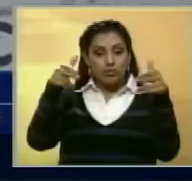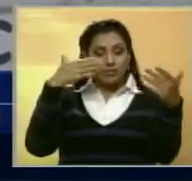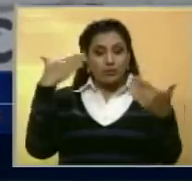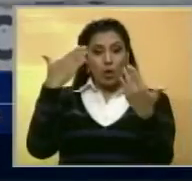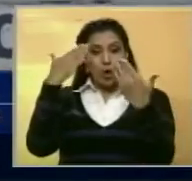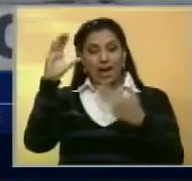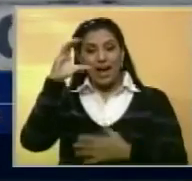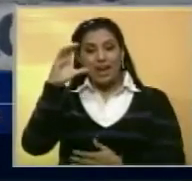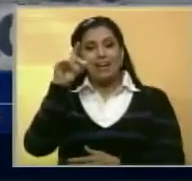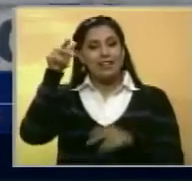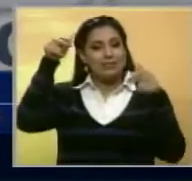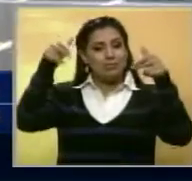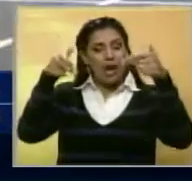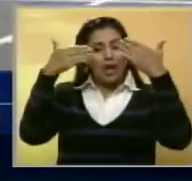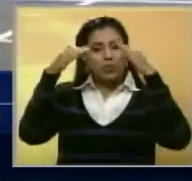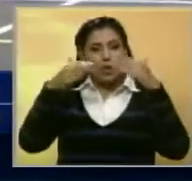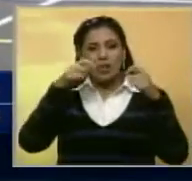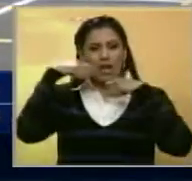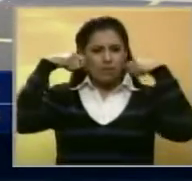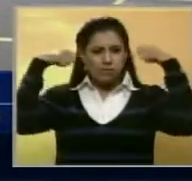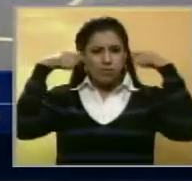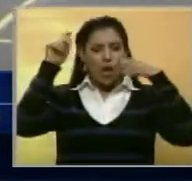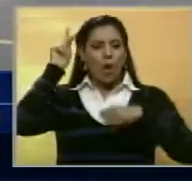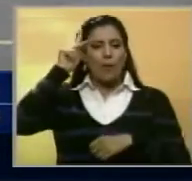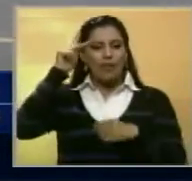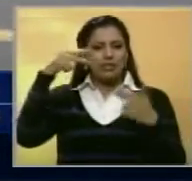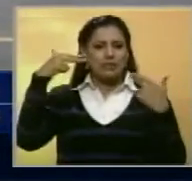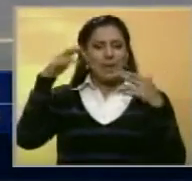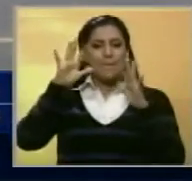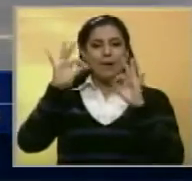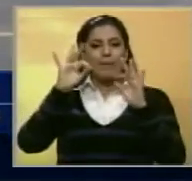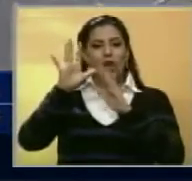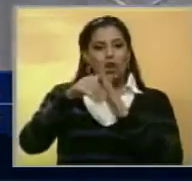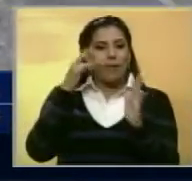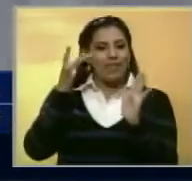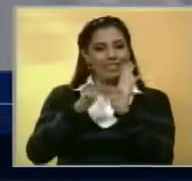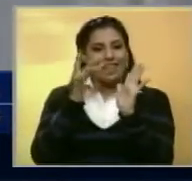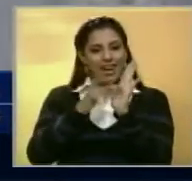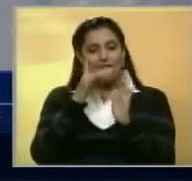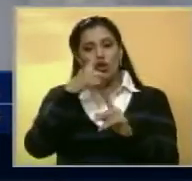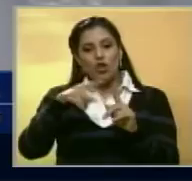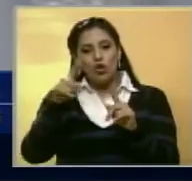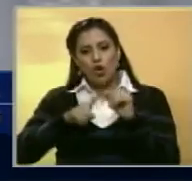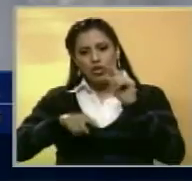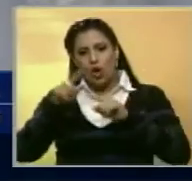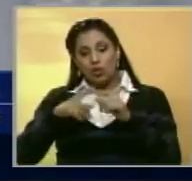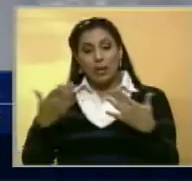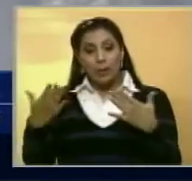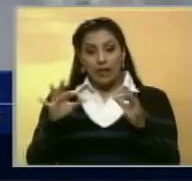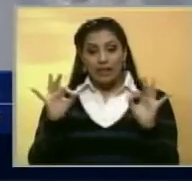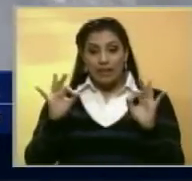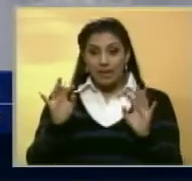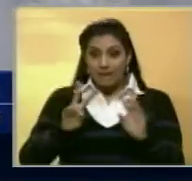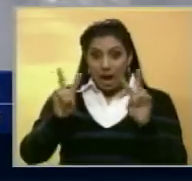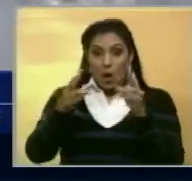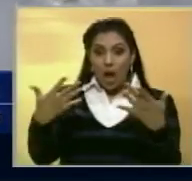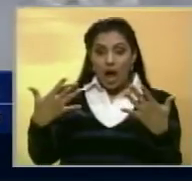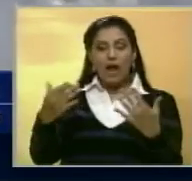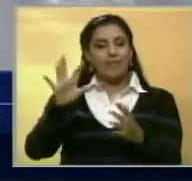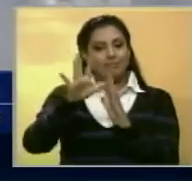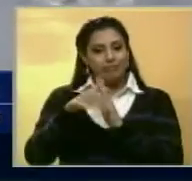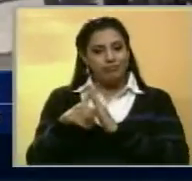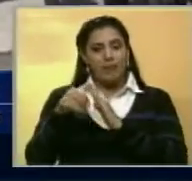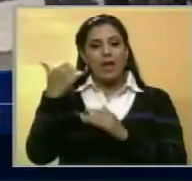Caracas, sometieron a los estudiantes y amortazaron a los profesores para robarles sus teléfonos celulares y varios objetos de valor. Las comisiones